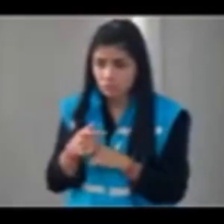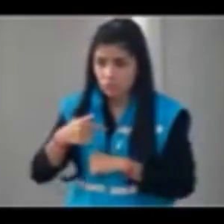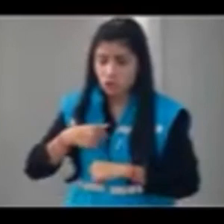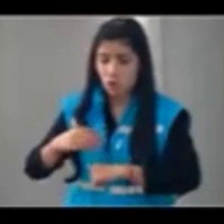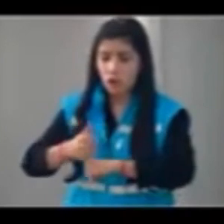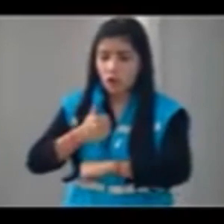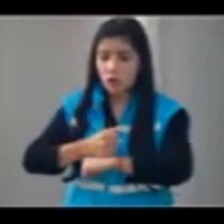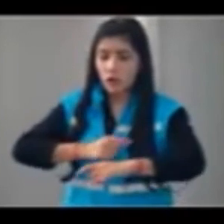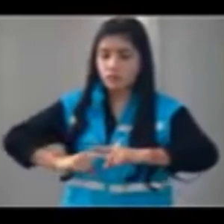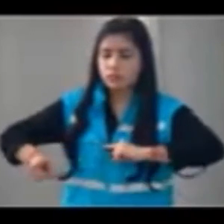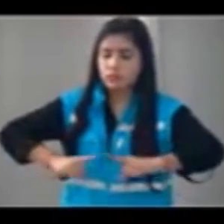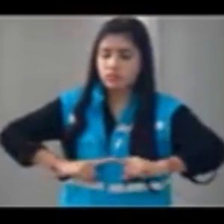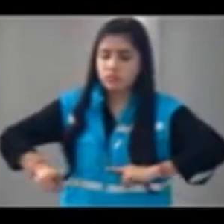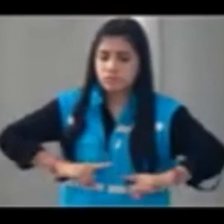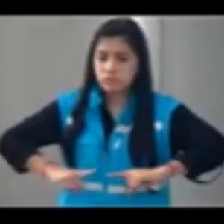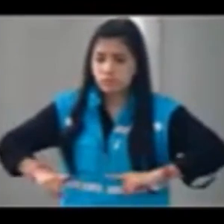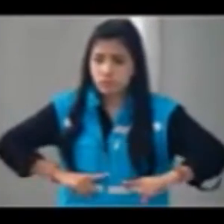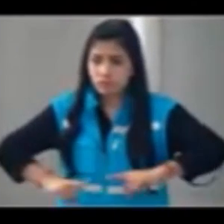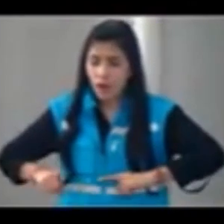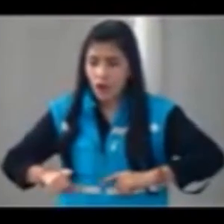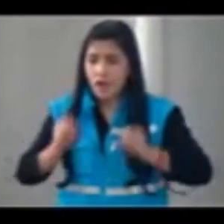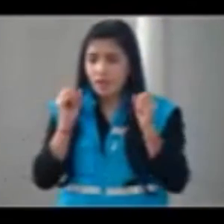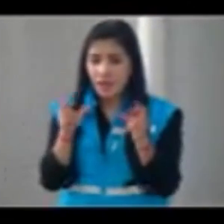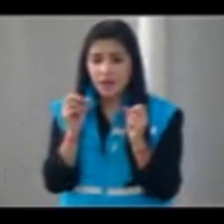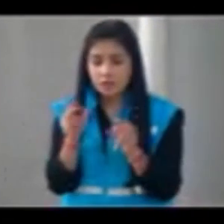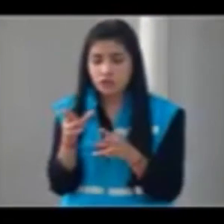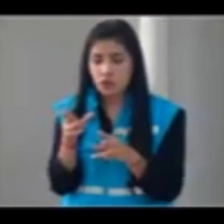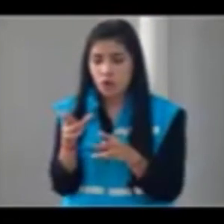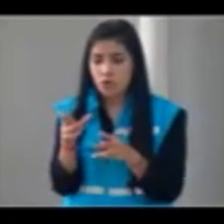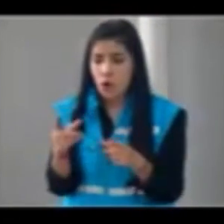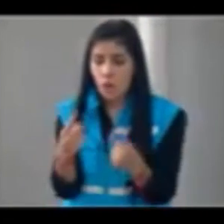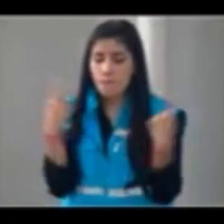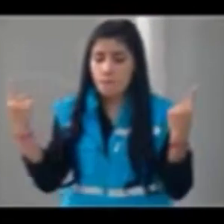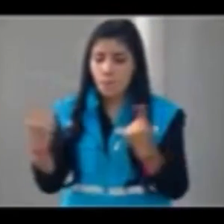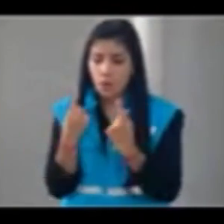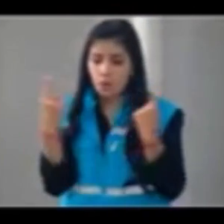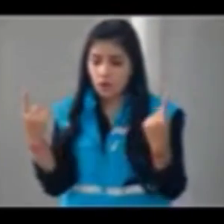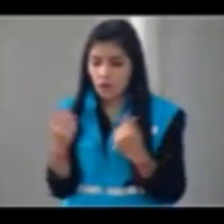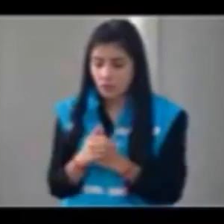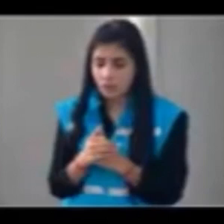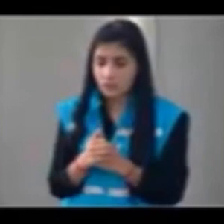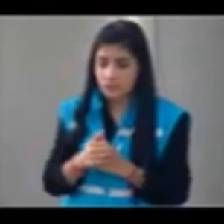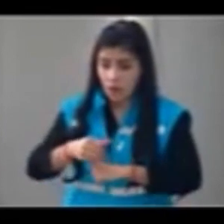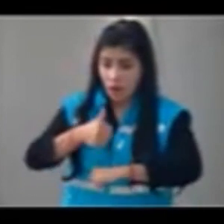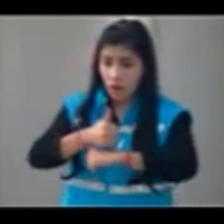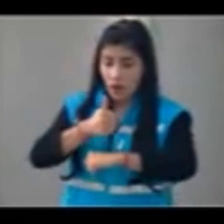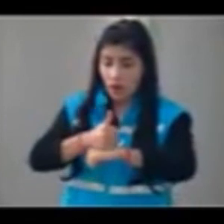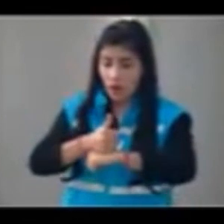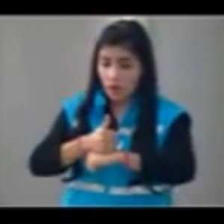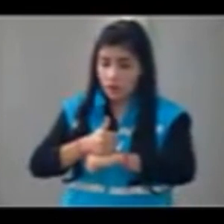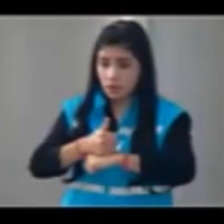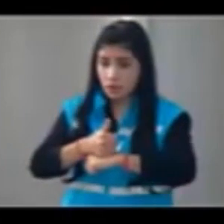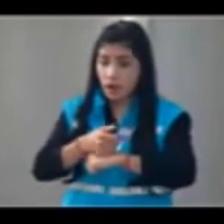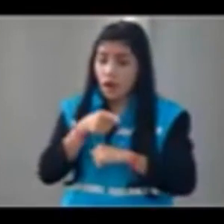de todas las personas que habitamos esta ciudad Medellín la gerente de Telemedellín es funcionaria pública de un gobierno cuya